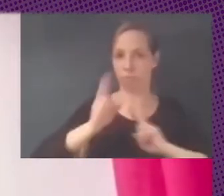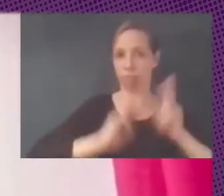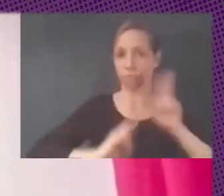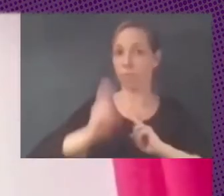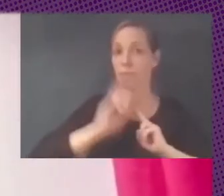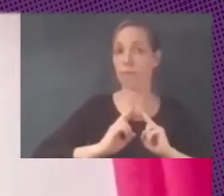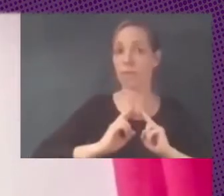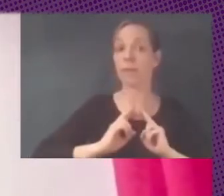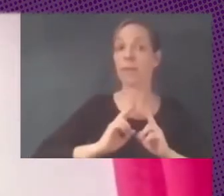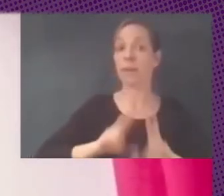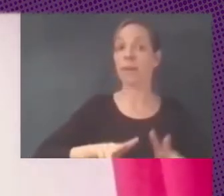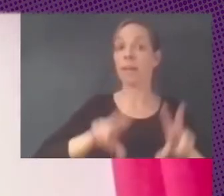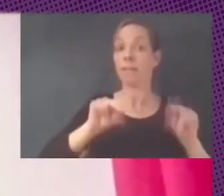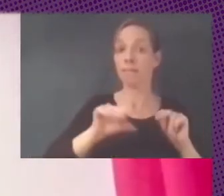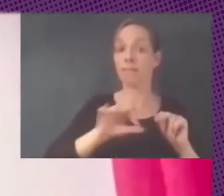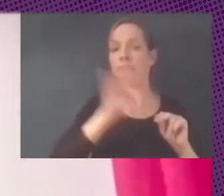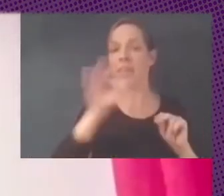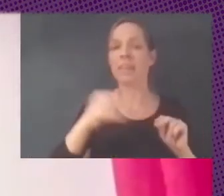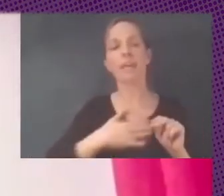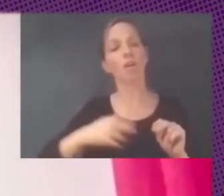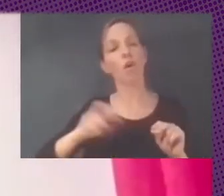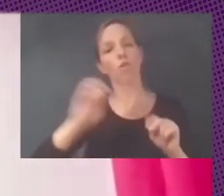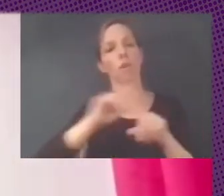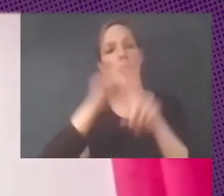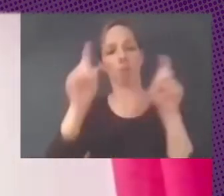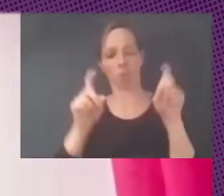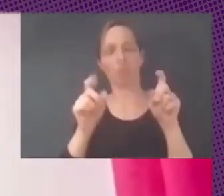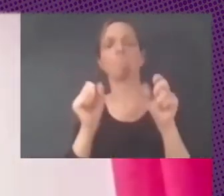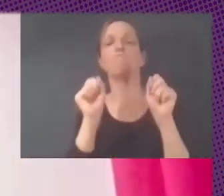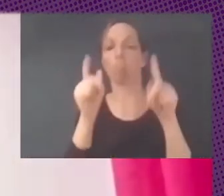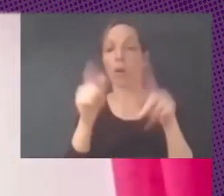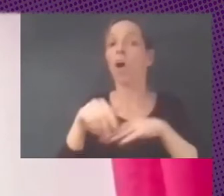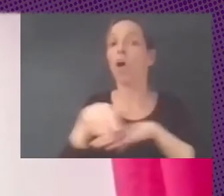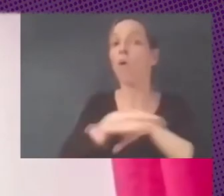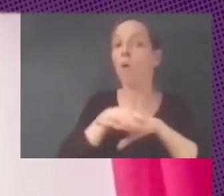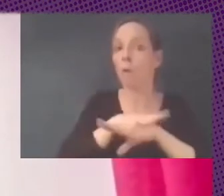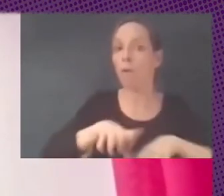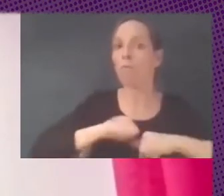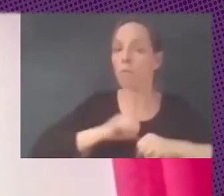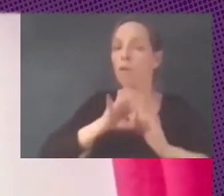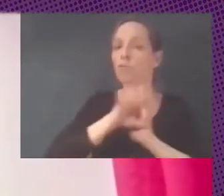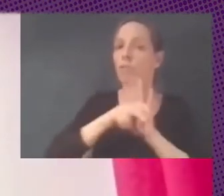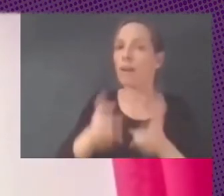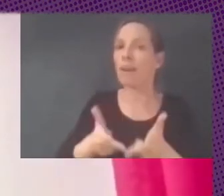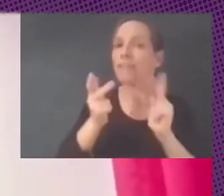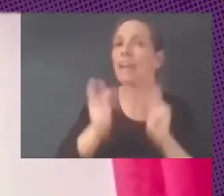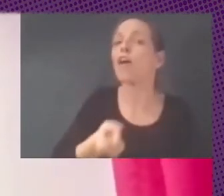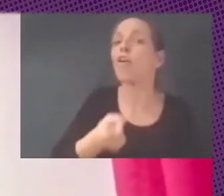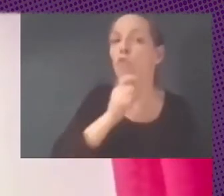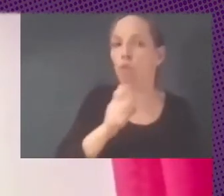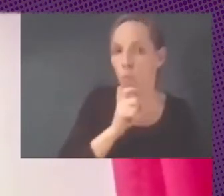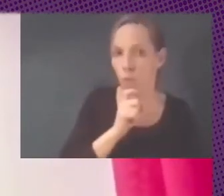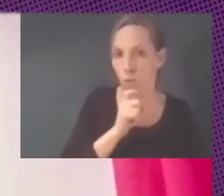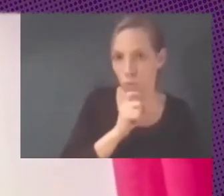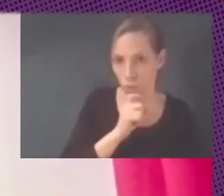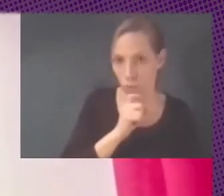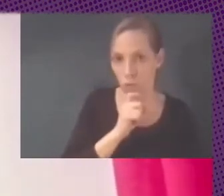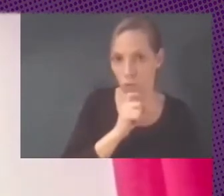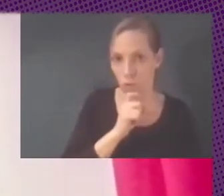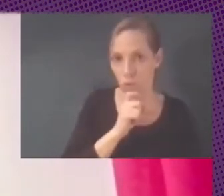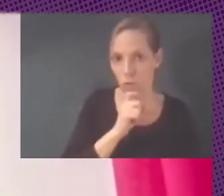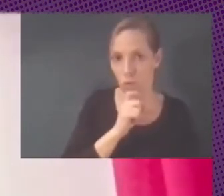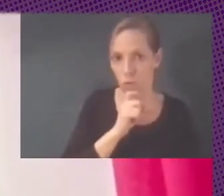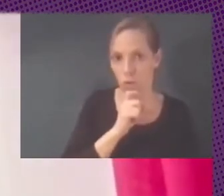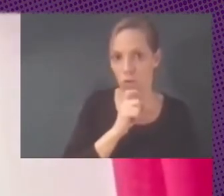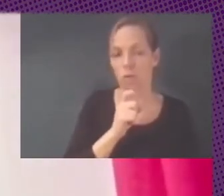quisiera pasar al cómo que es a lo que quiere llegar esta mesa de ahora cómo